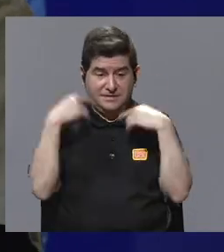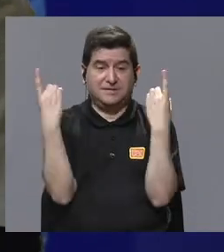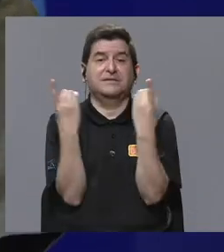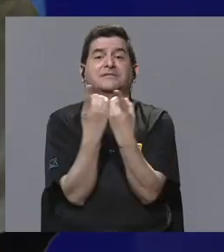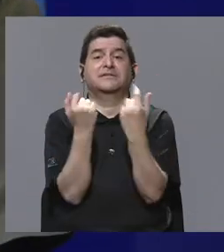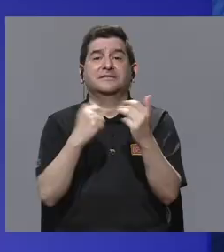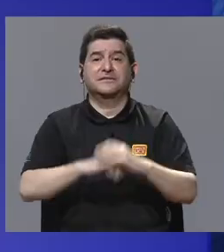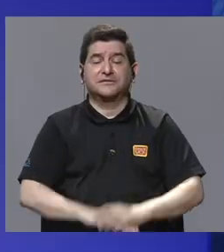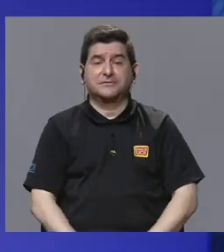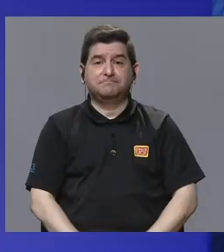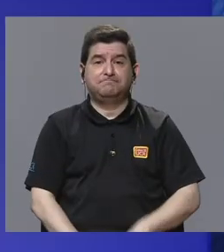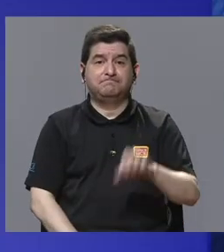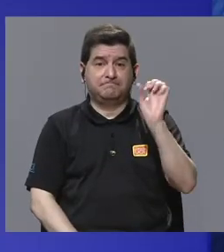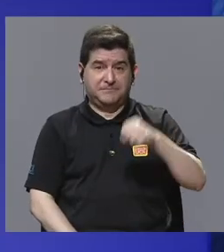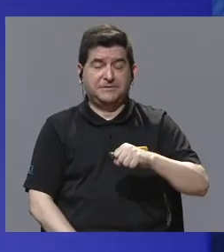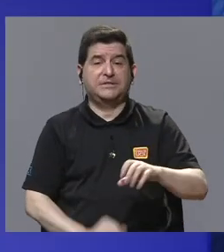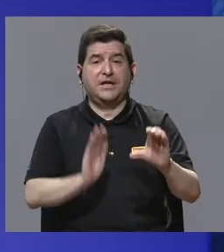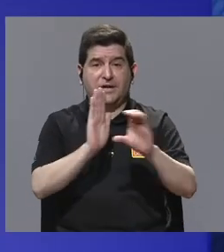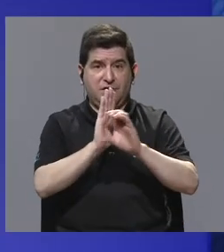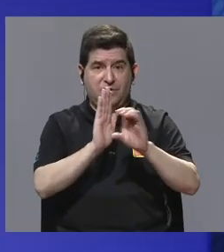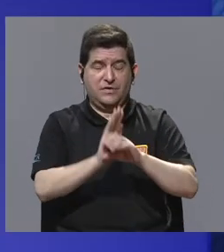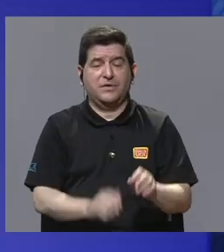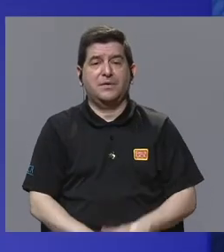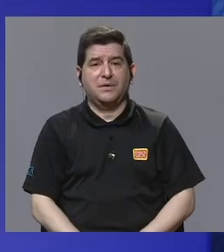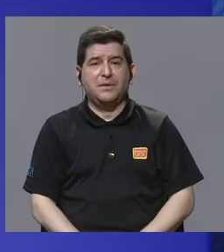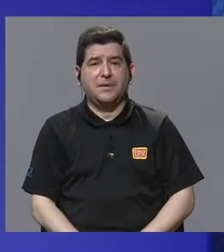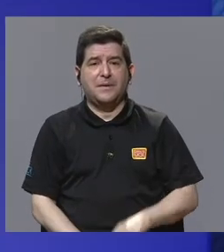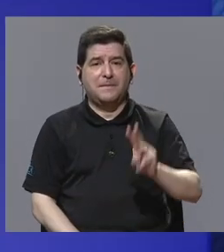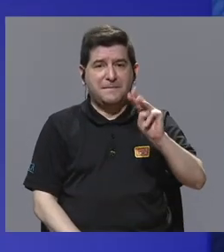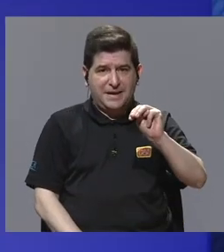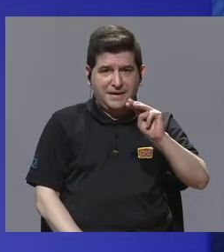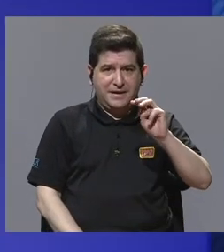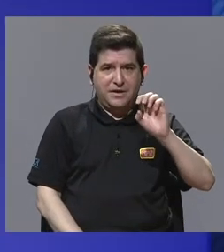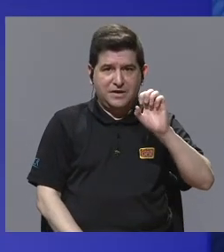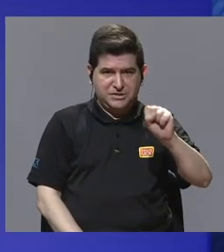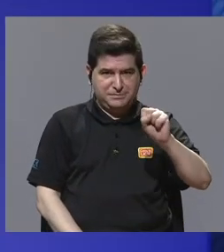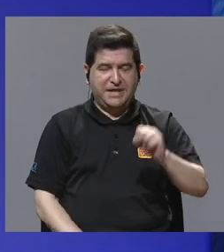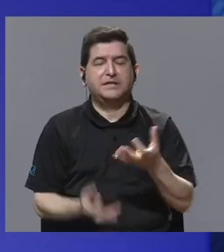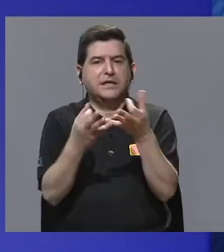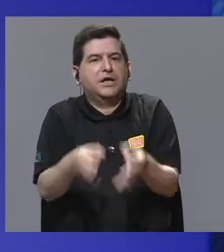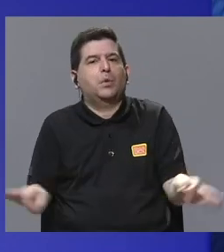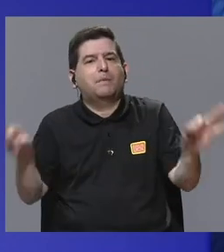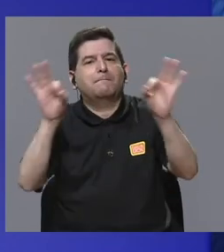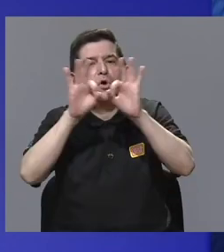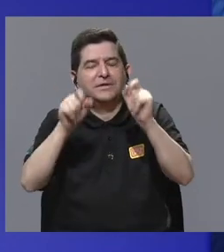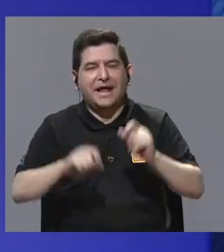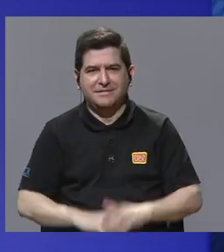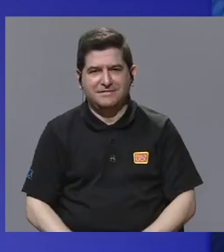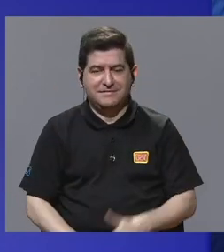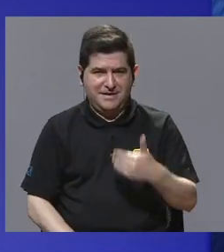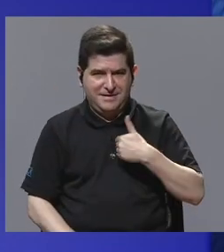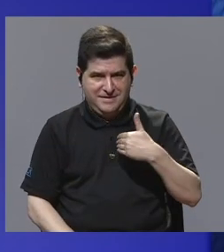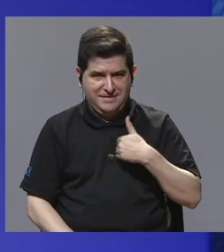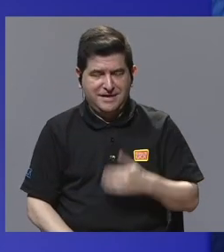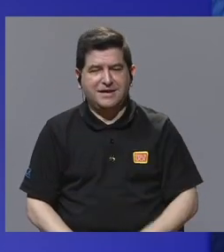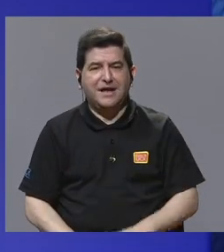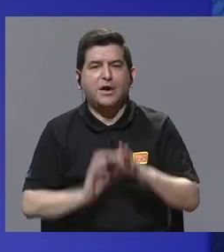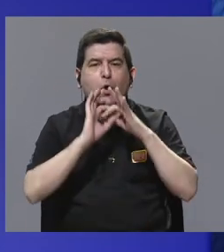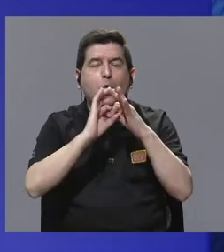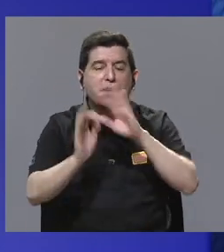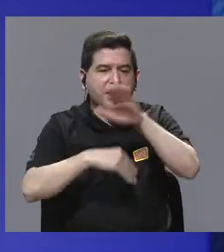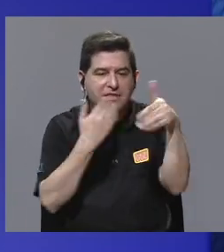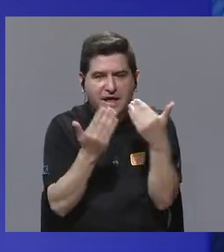departamentos más. Sí, como la fotografía de Marielle Schmitt, que era importante que tuviera una